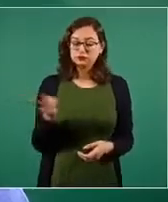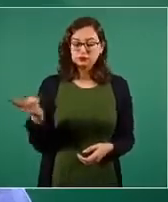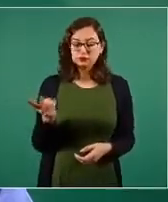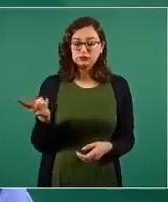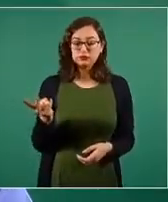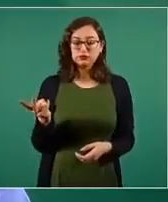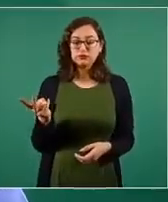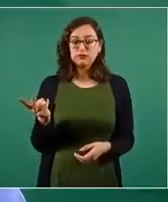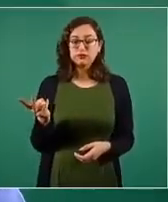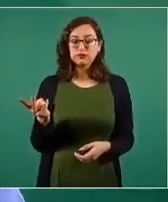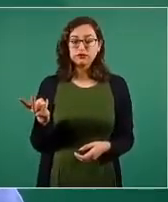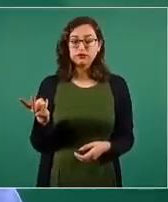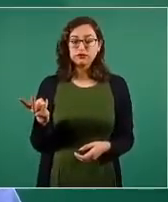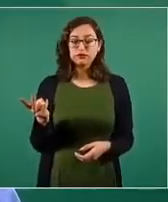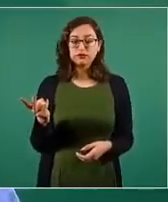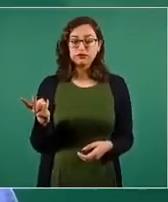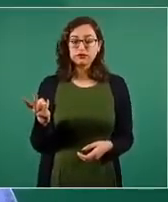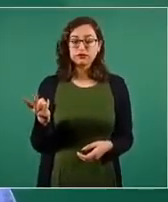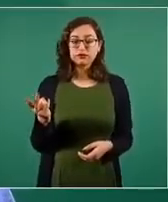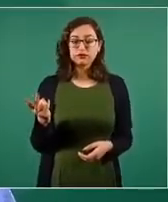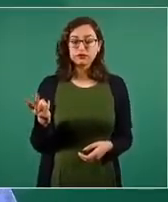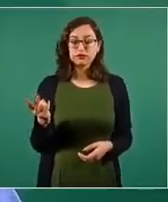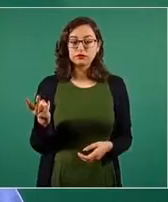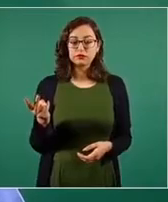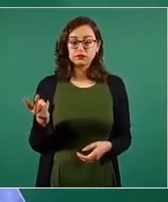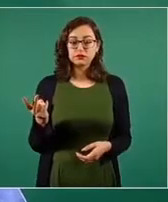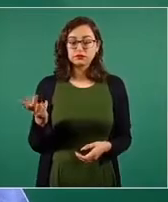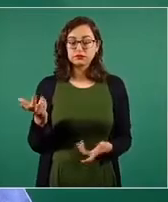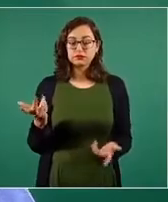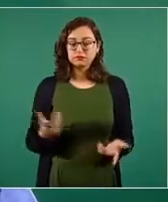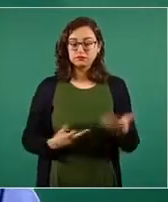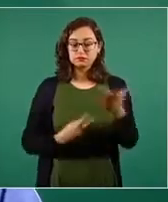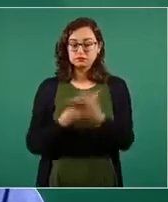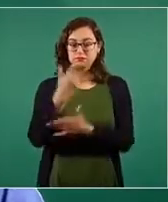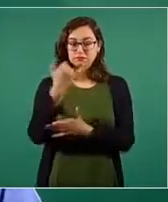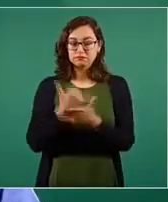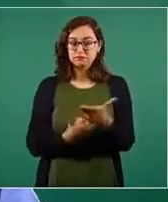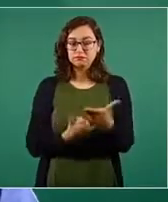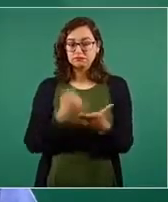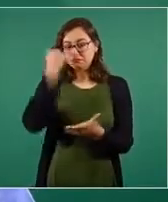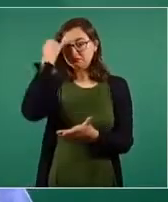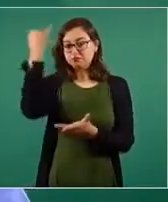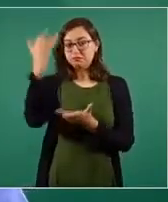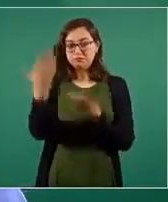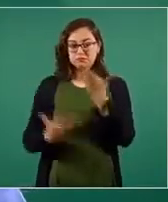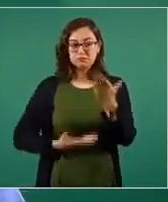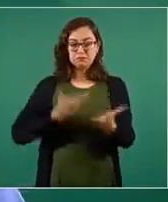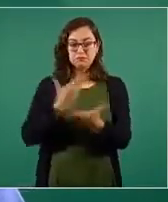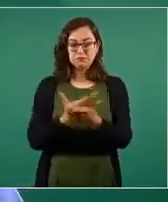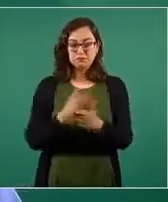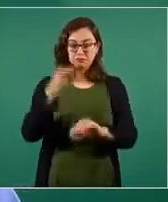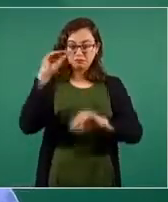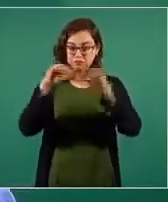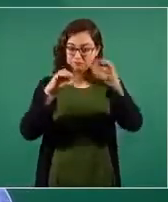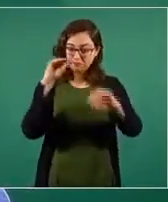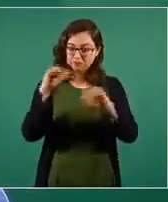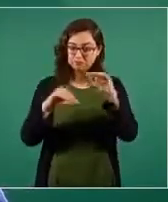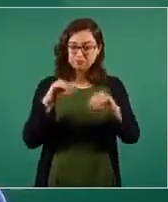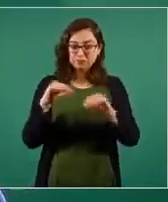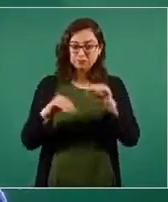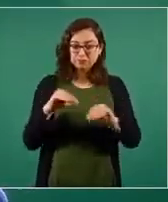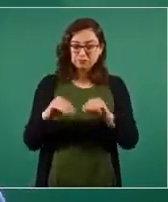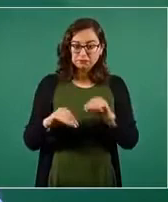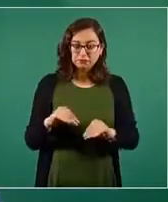para realizar un proyecto de decreto, se lo vamos a presentar, señor presidente, en